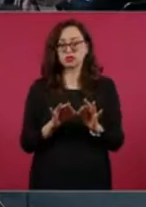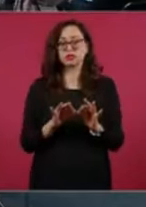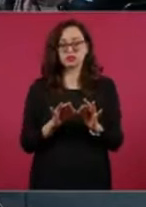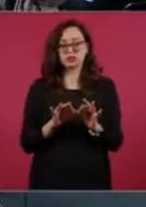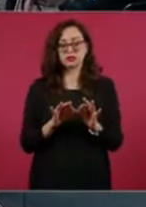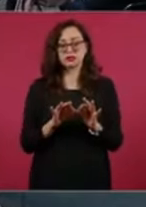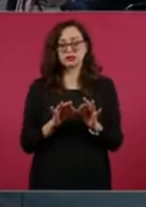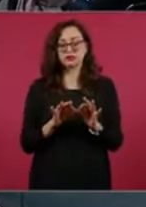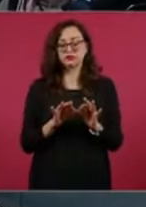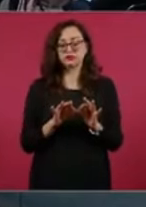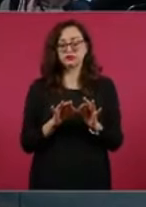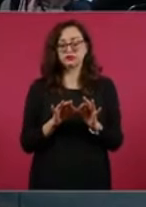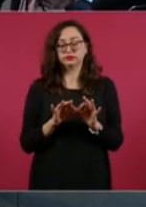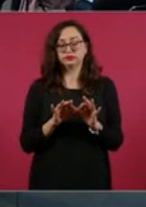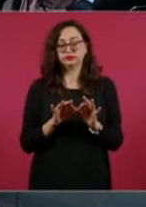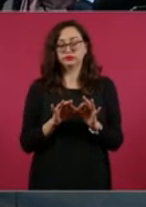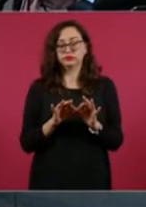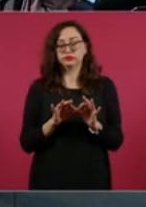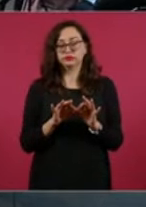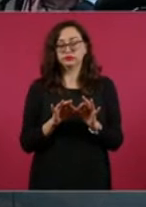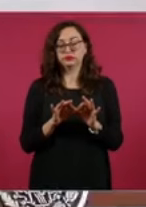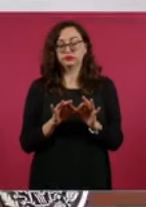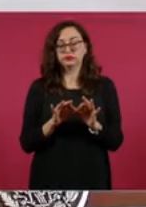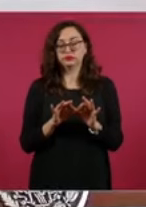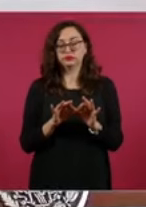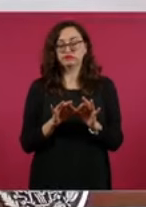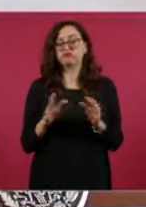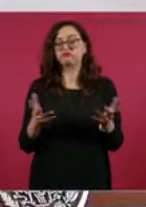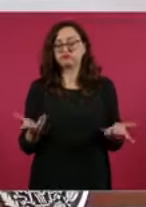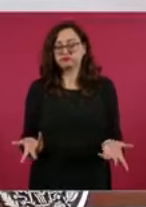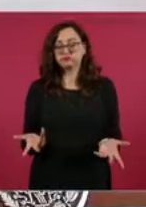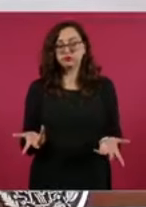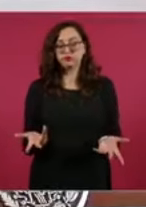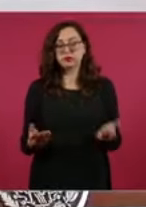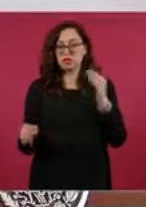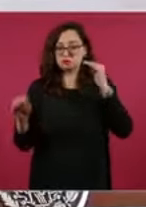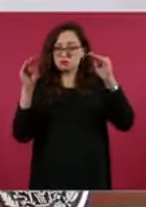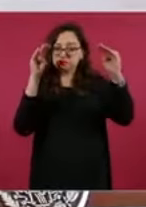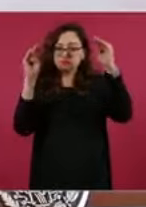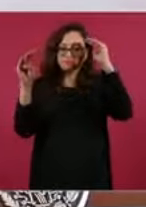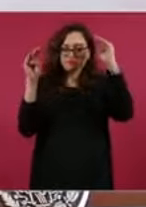hagan un análisis,